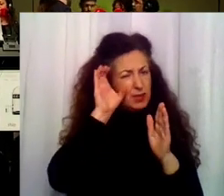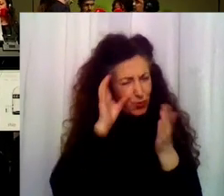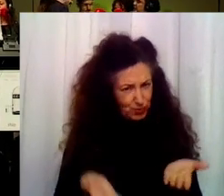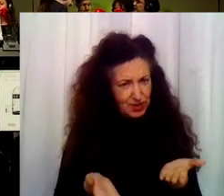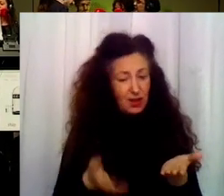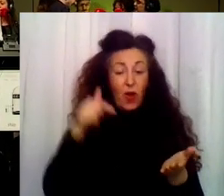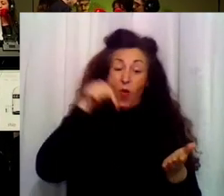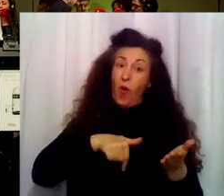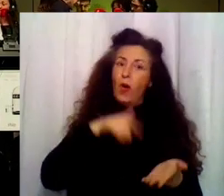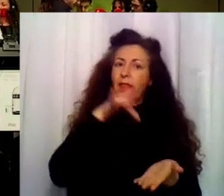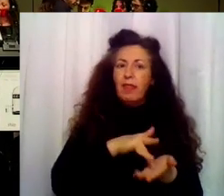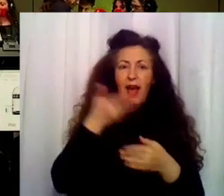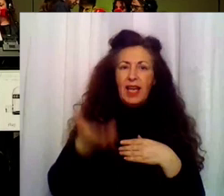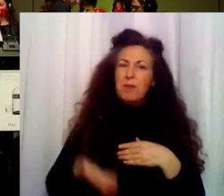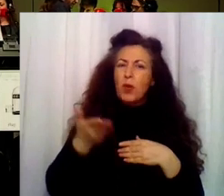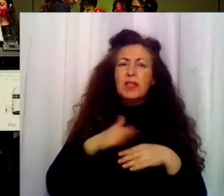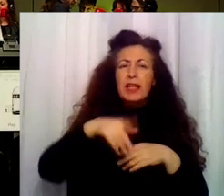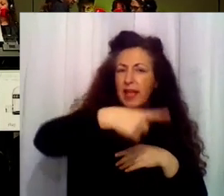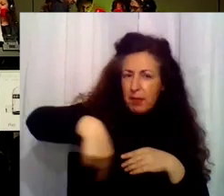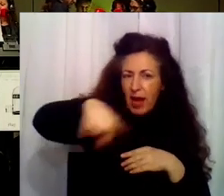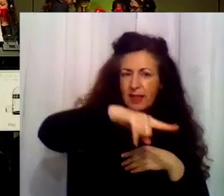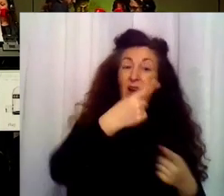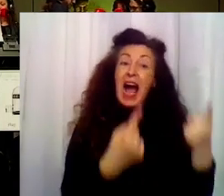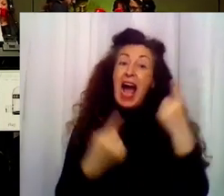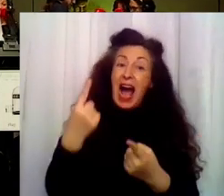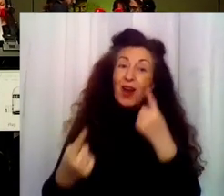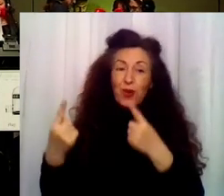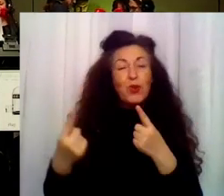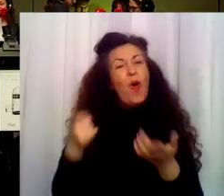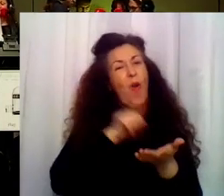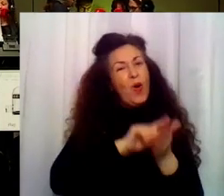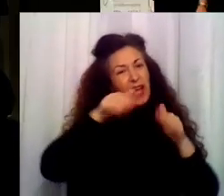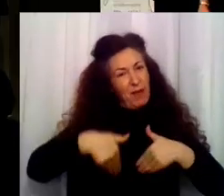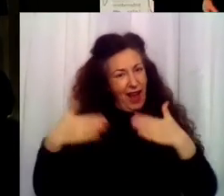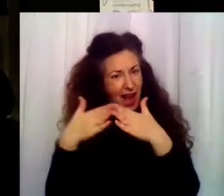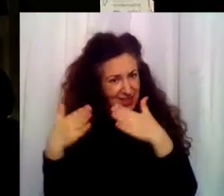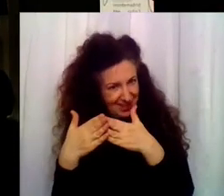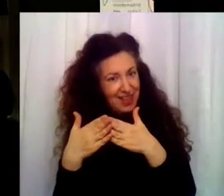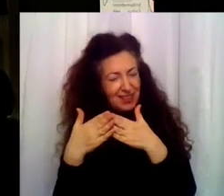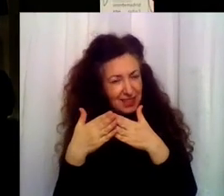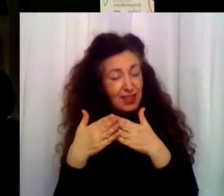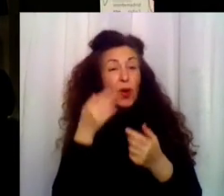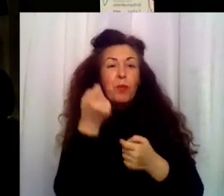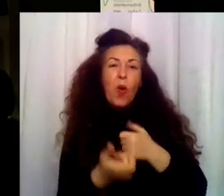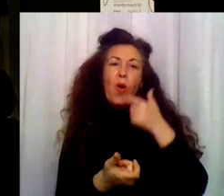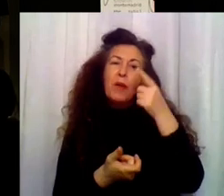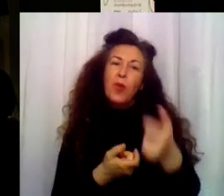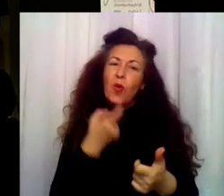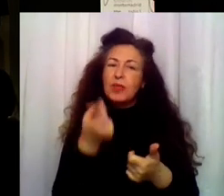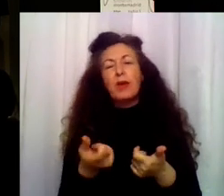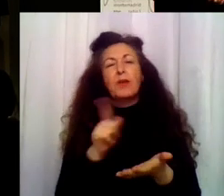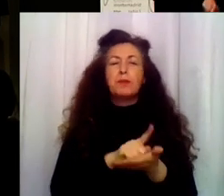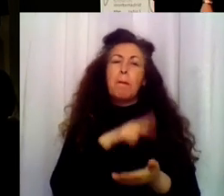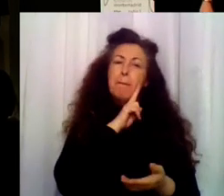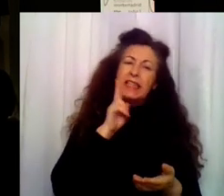A ver, hoy es un día muy importante para todos. Algunos de vosotros vais a volver a casa y poco a poco recuperaréis la maternidad y la